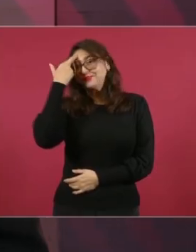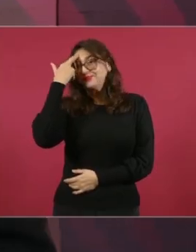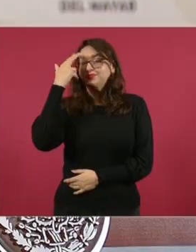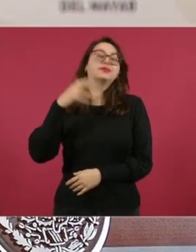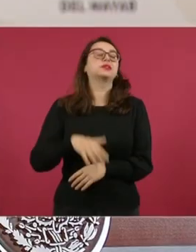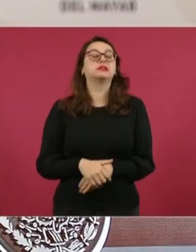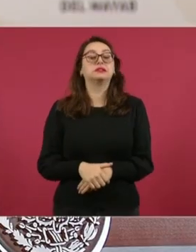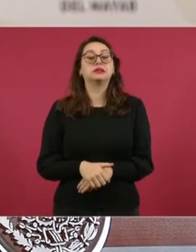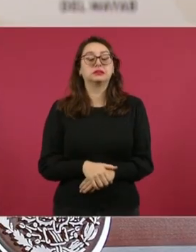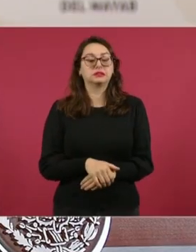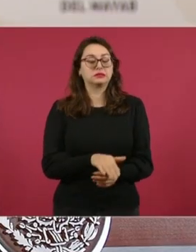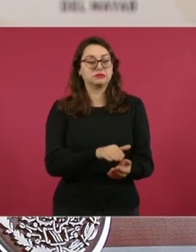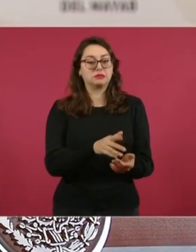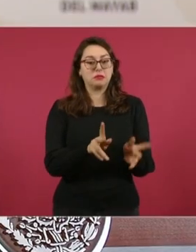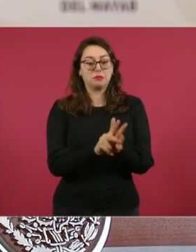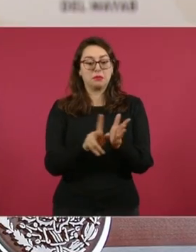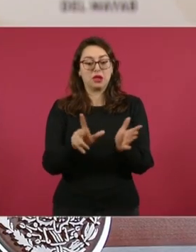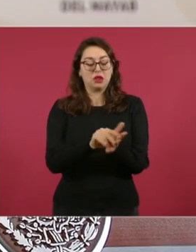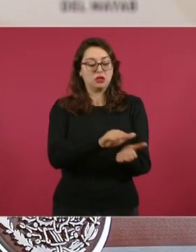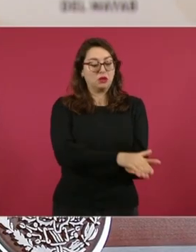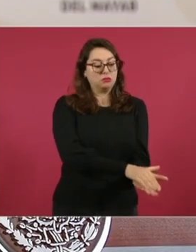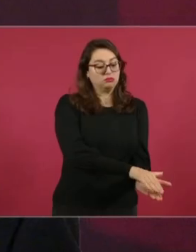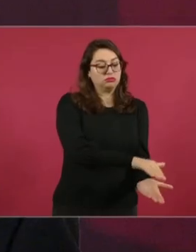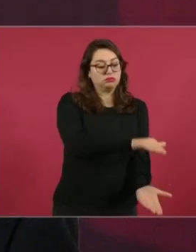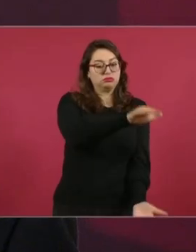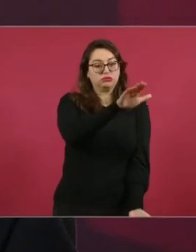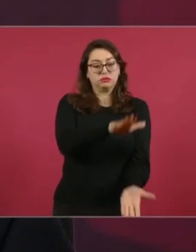Durísimo el golpe.